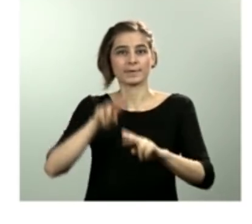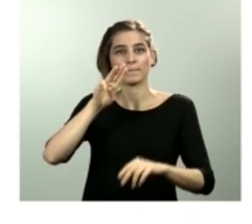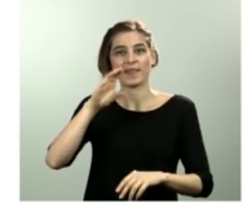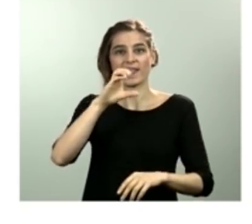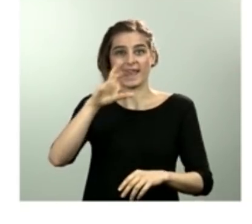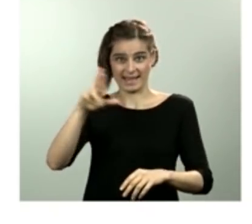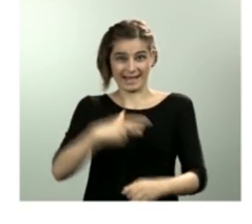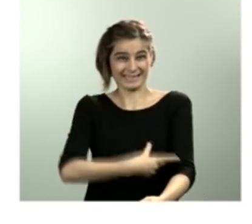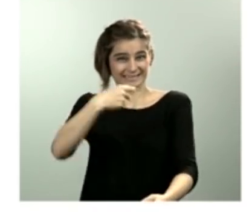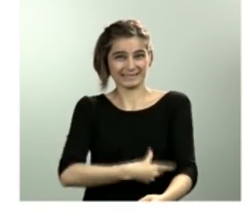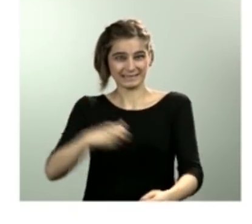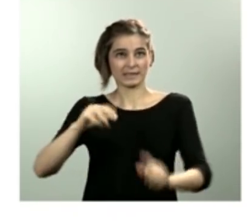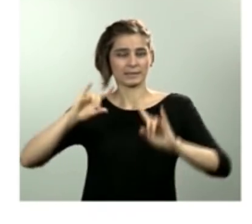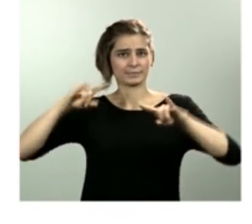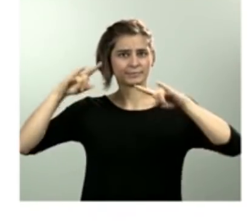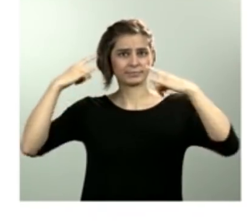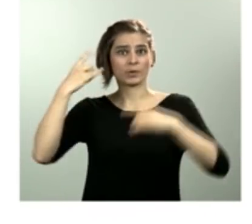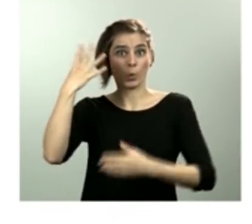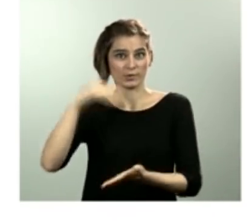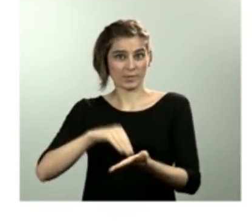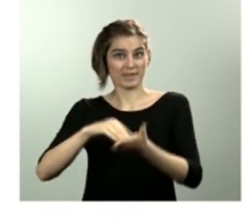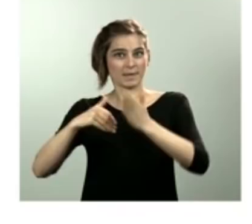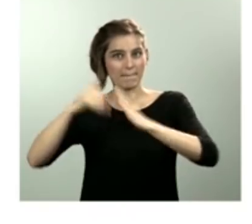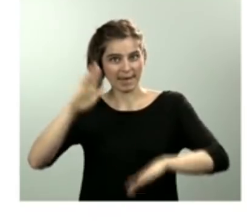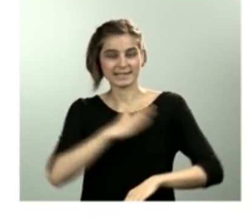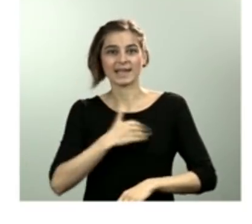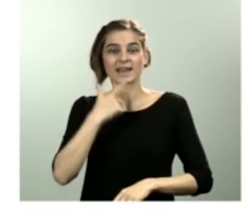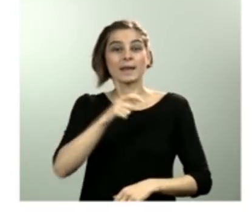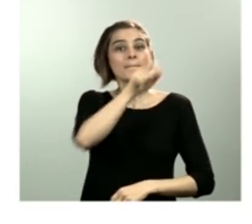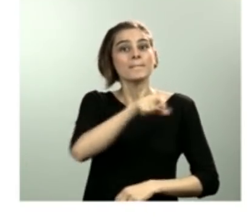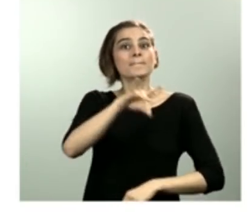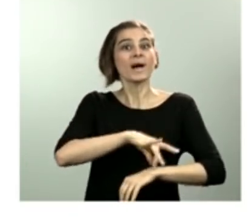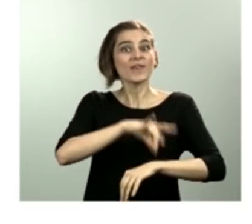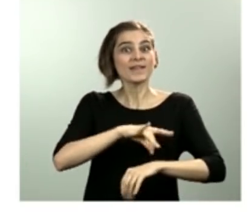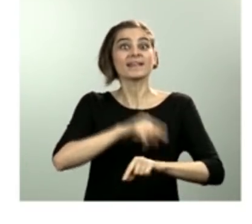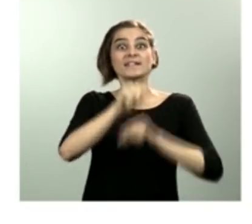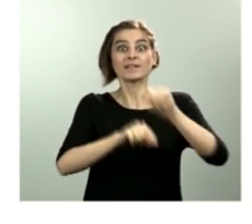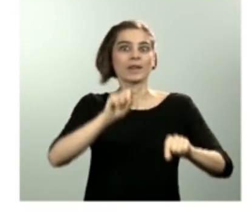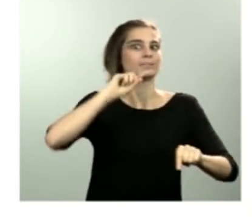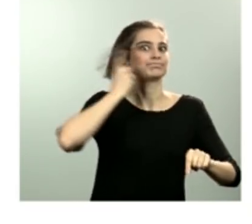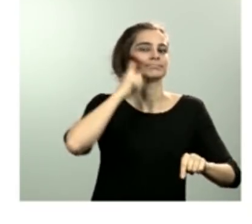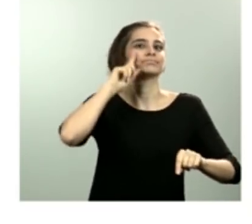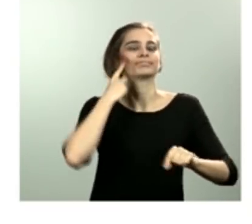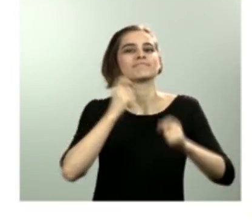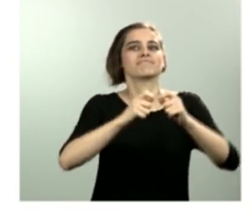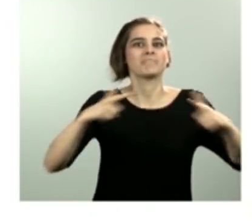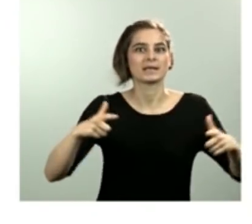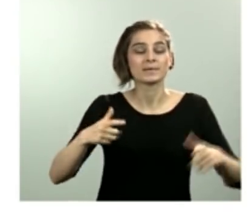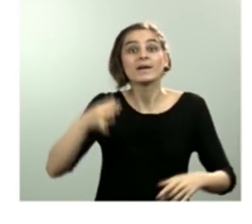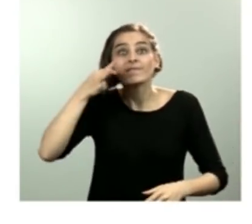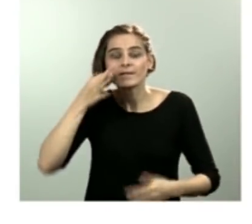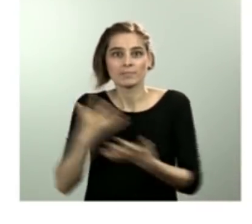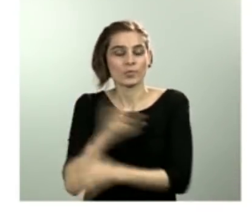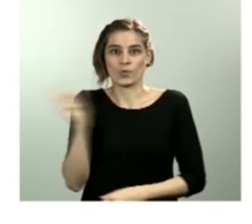íbamos a tener un incremento en el número de pacientes detectados. Pero lo cierto es que no ha sido así y, afortunadamente, esto